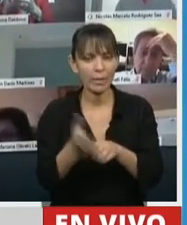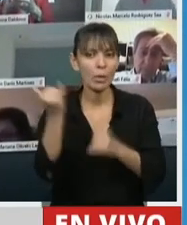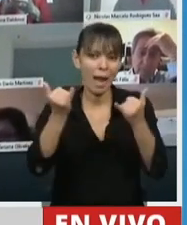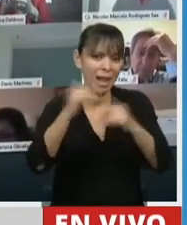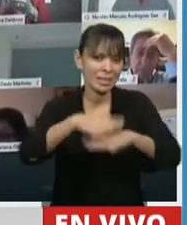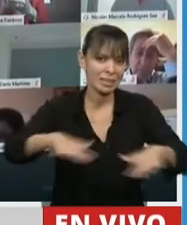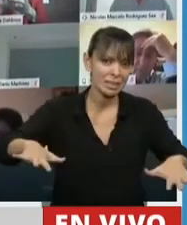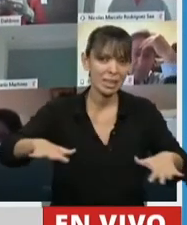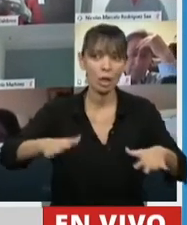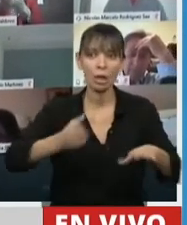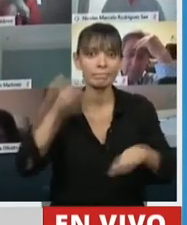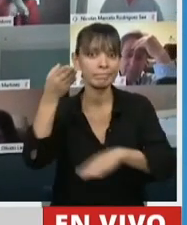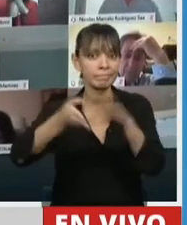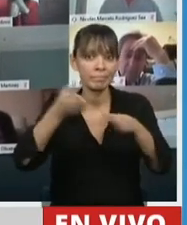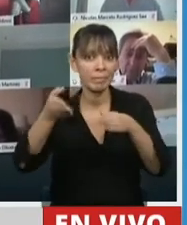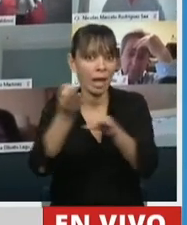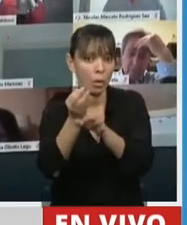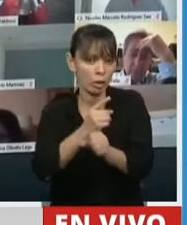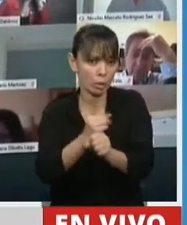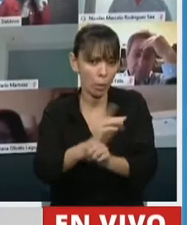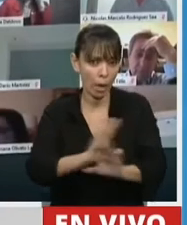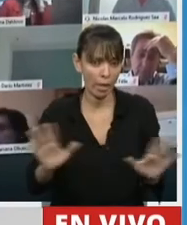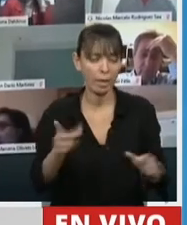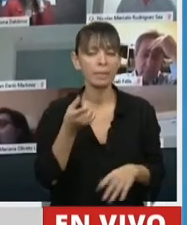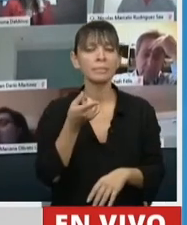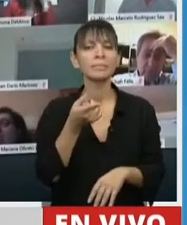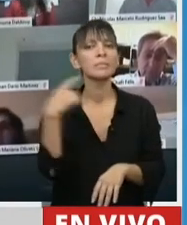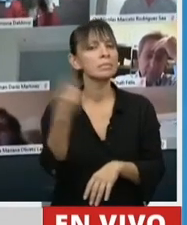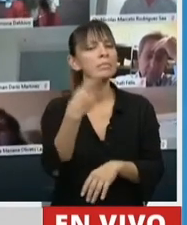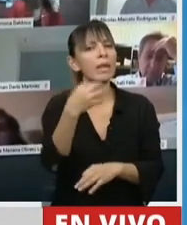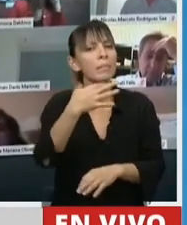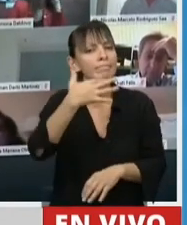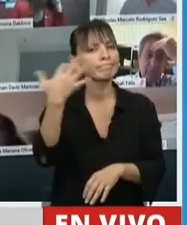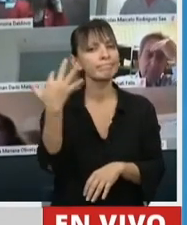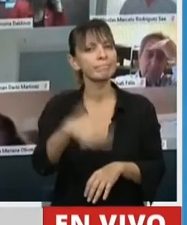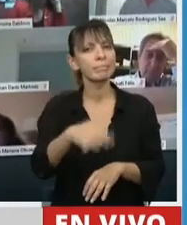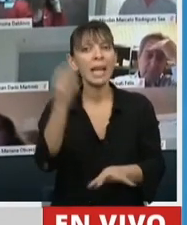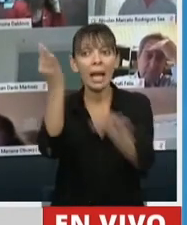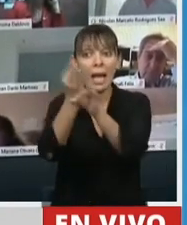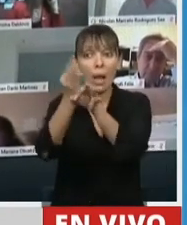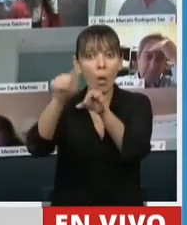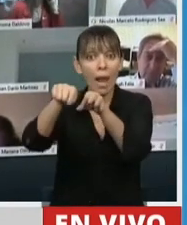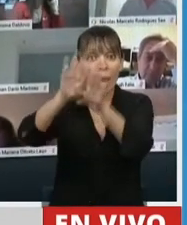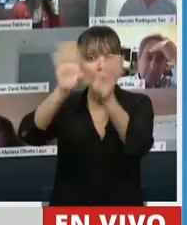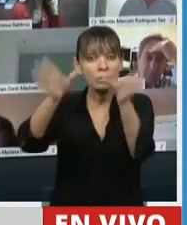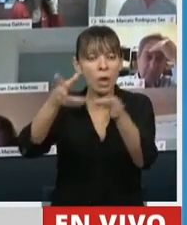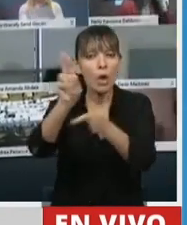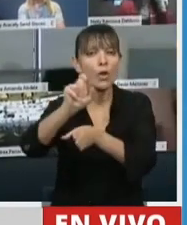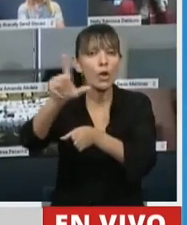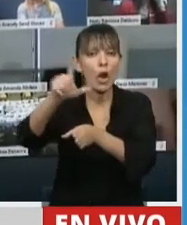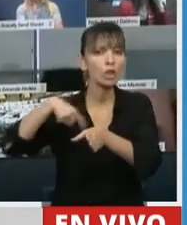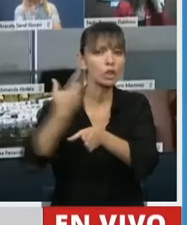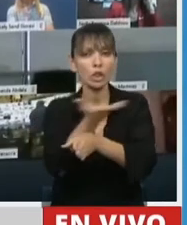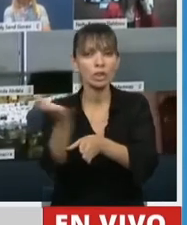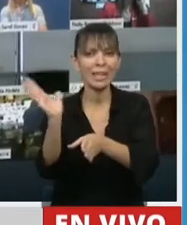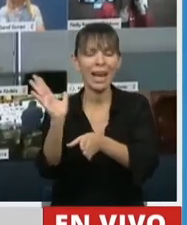chicos y chicas de ir a la escuela, tenemos que entender que la escuela cumple una función social que va mucho más